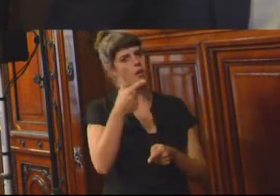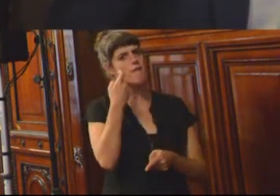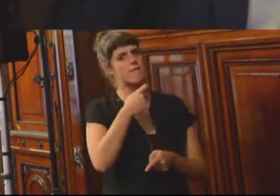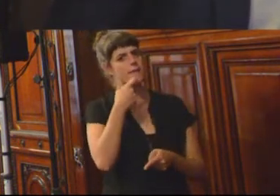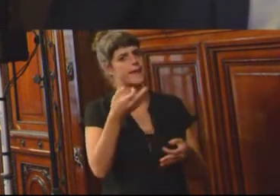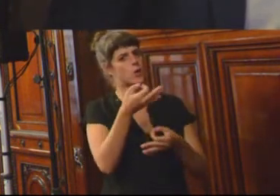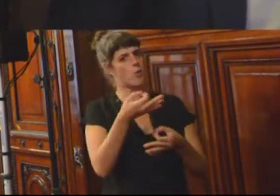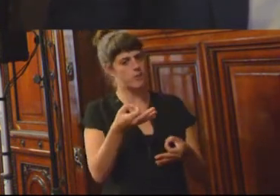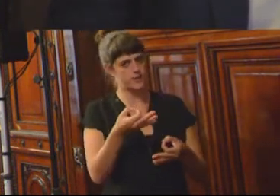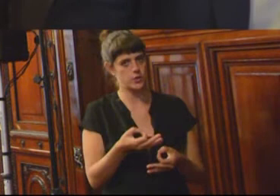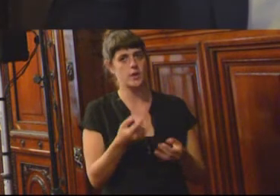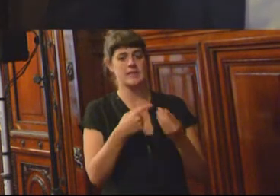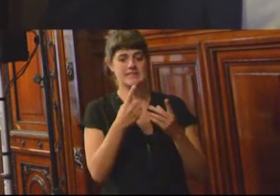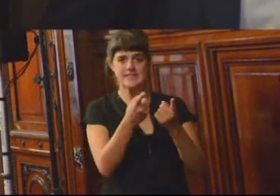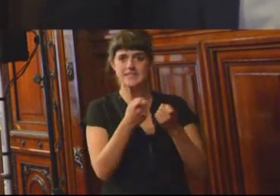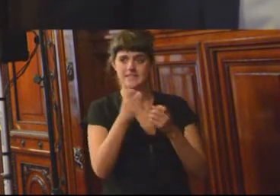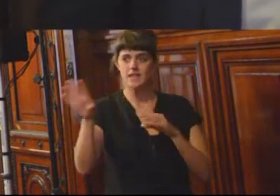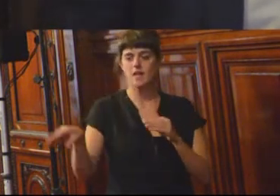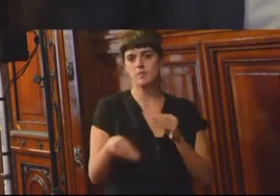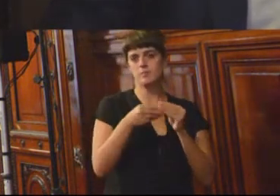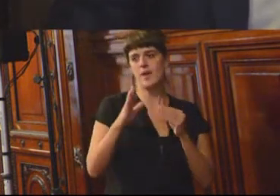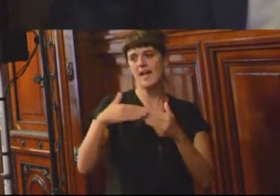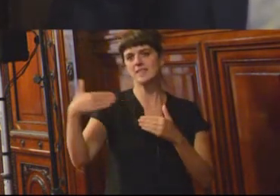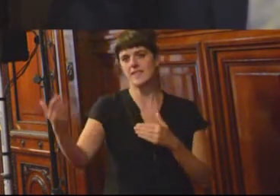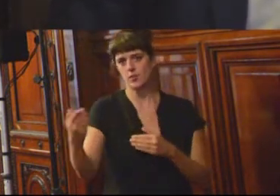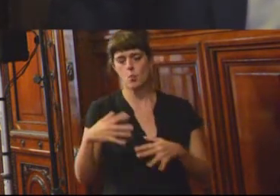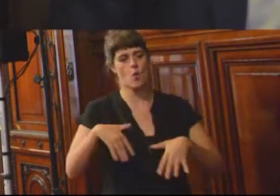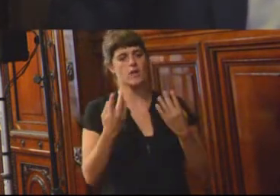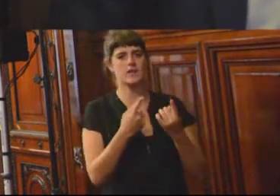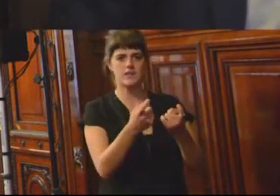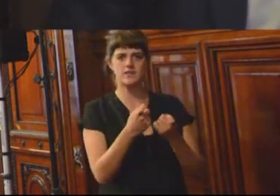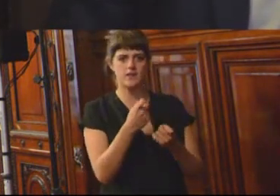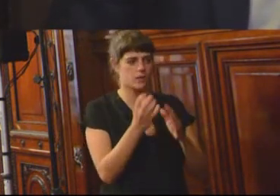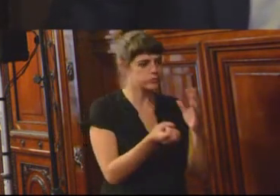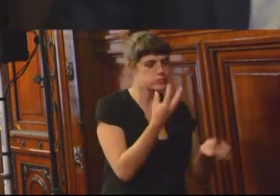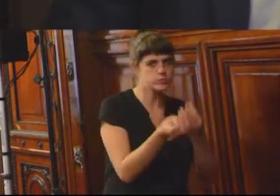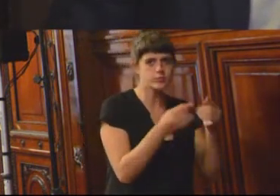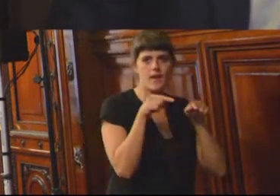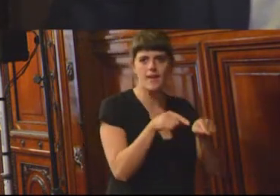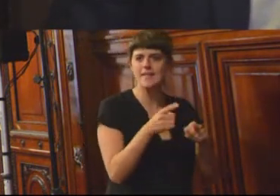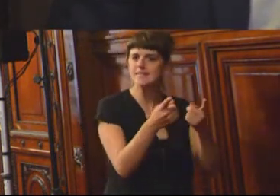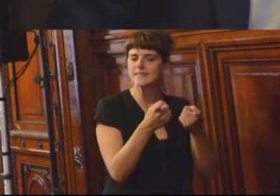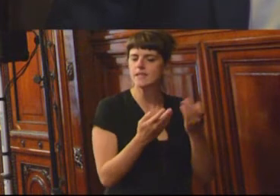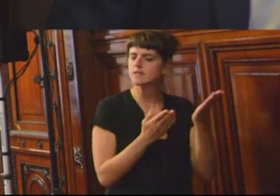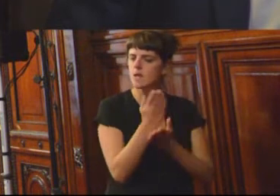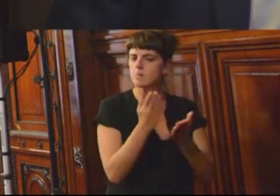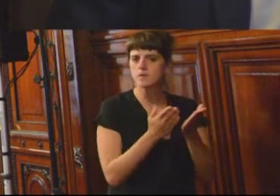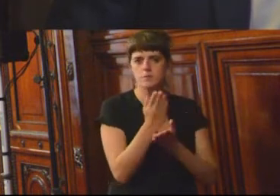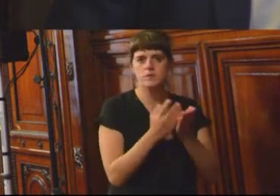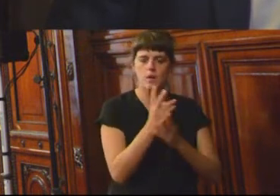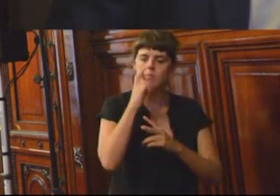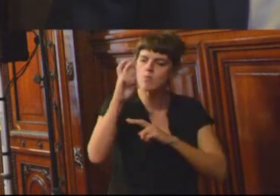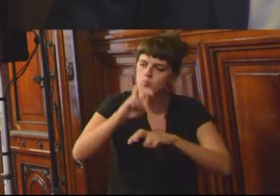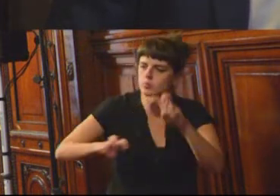complementada con actores externos. O sea, que todas las necesidades que surjan tienen necesariamente que buscar afuera